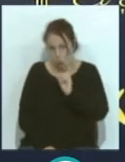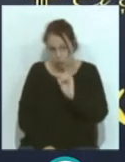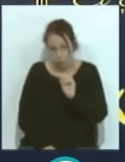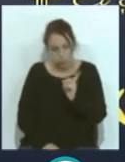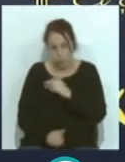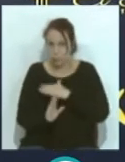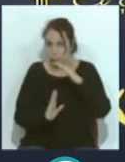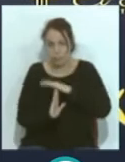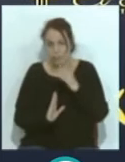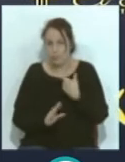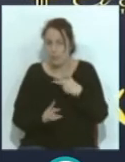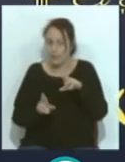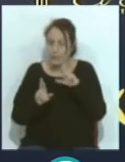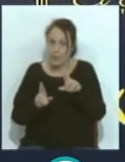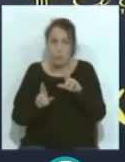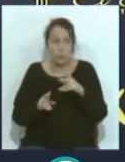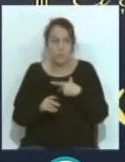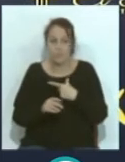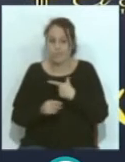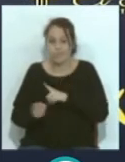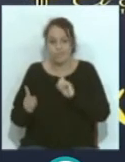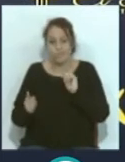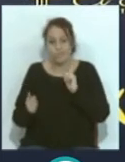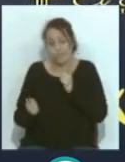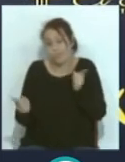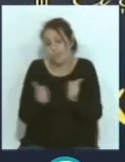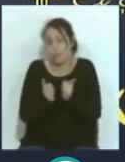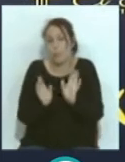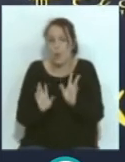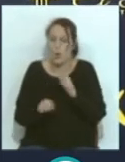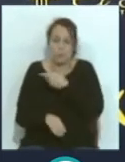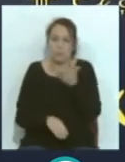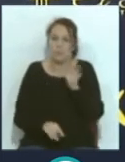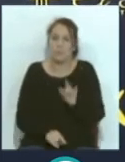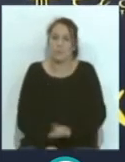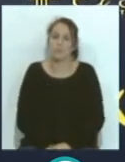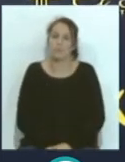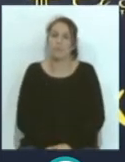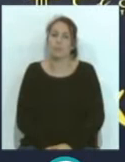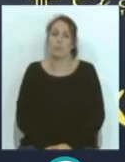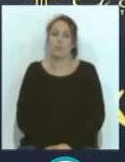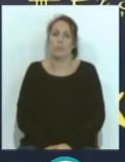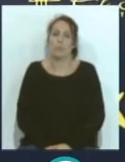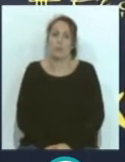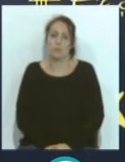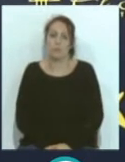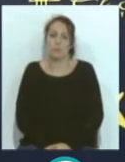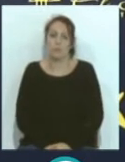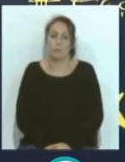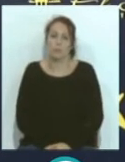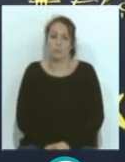esperemos que sea poco tiempo, pero está parado. Y los demás sí, con las